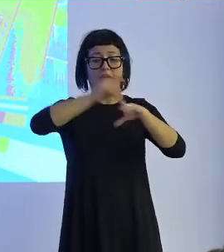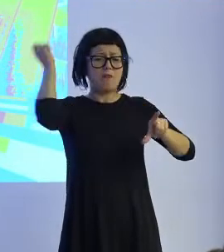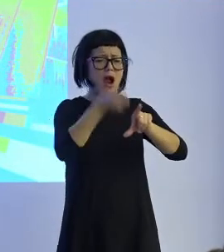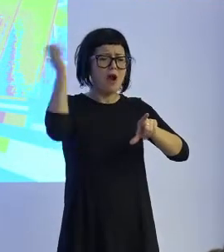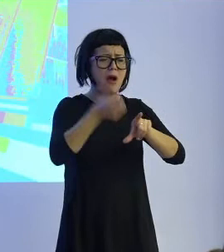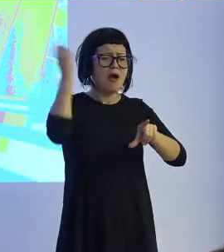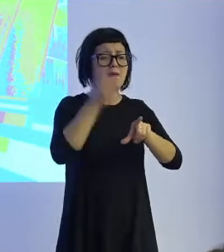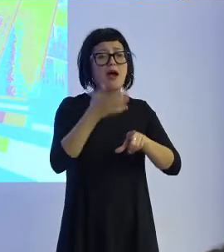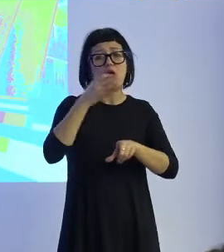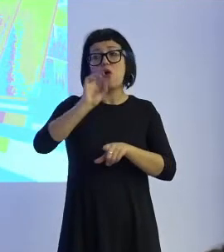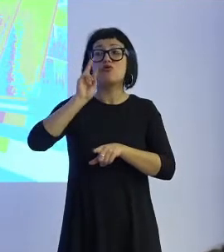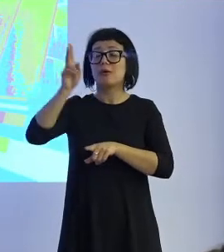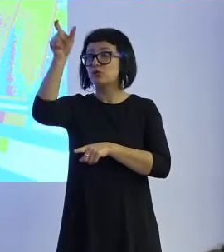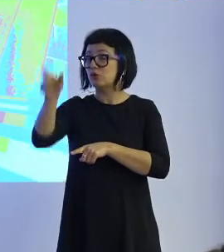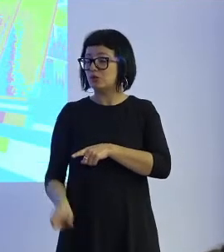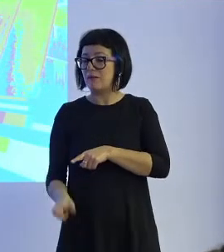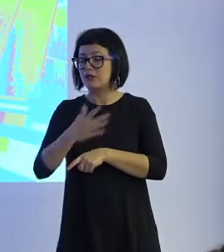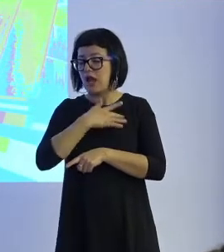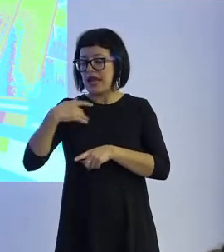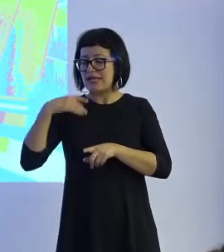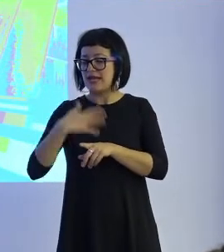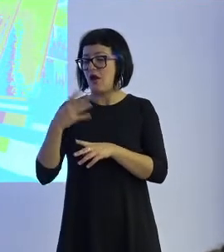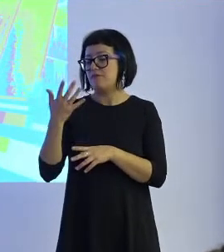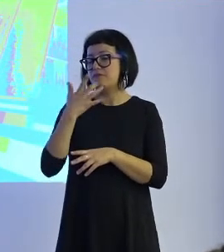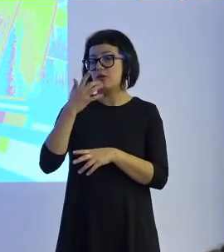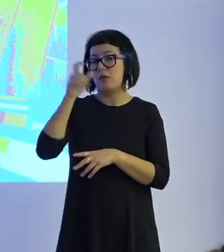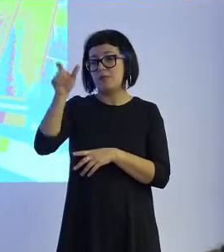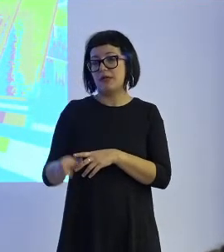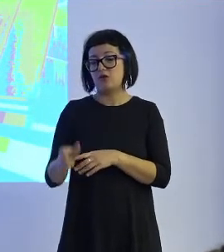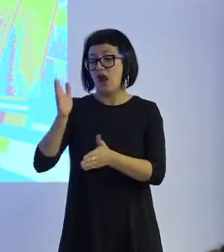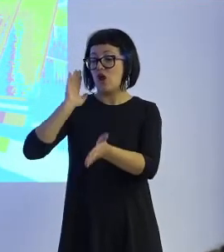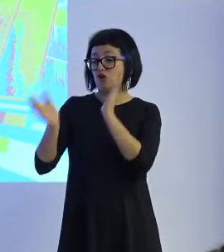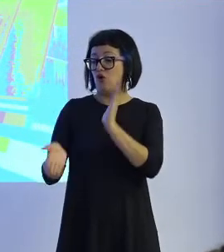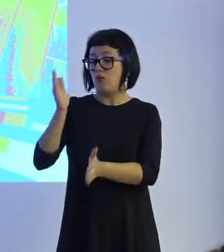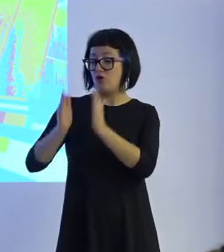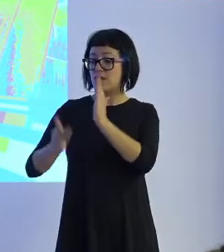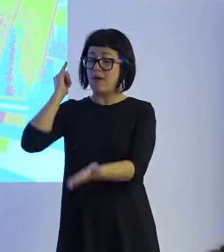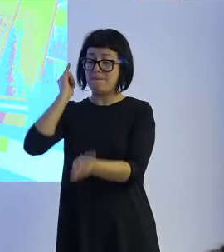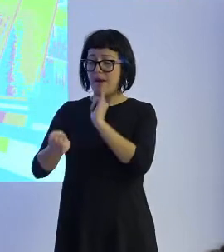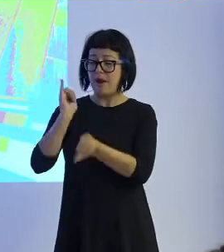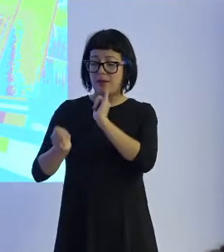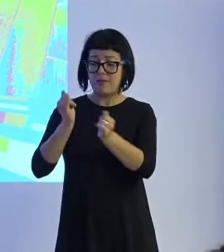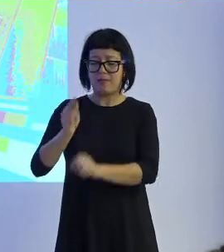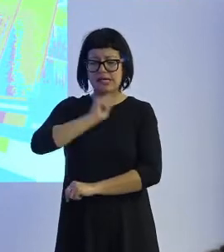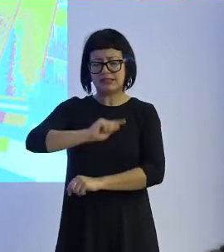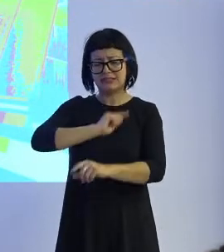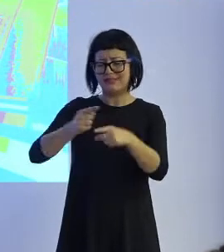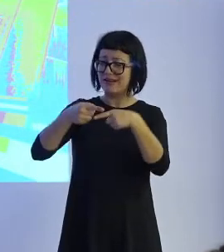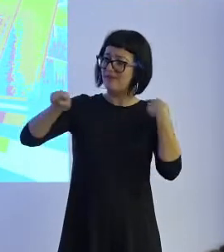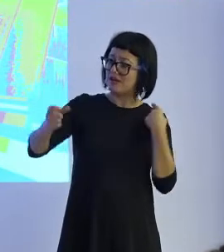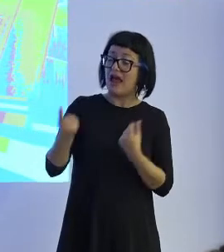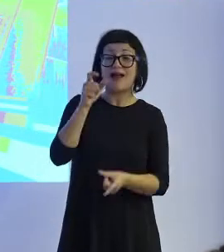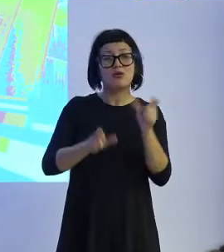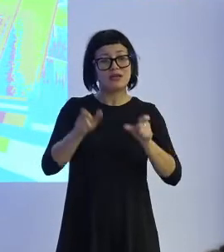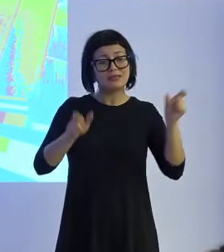que cuando vemos a una persona golpear, tirar al suelo, patear a un robot humanoide. Incluso hay personas